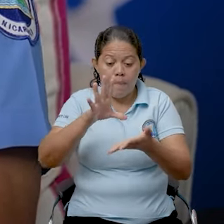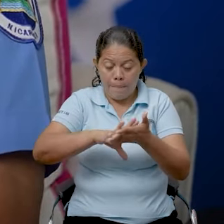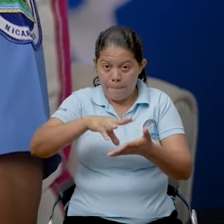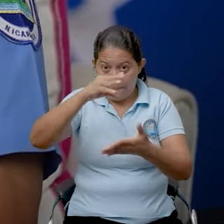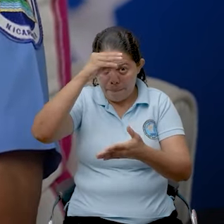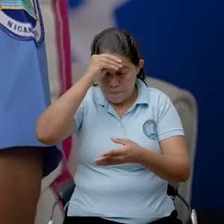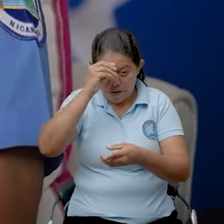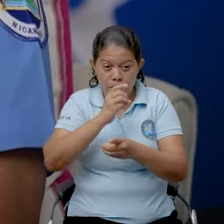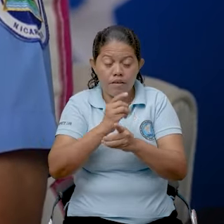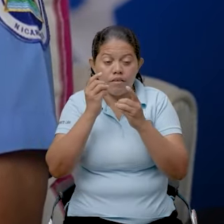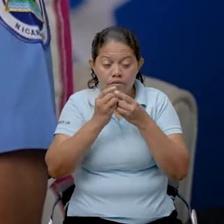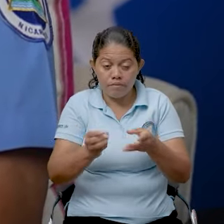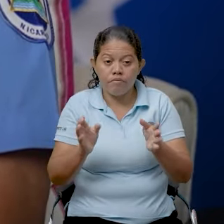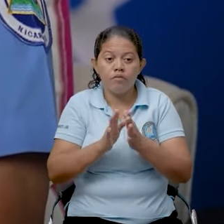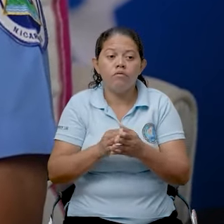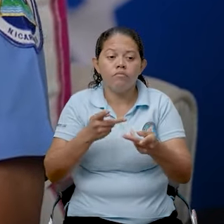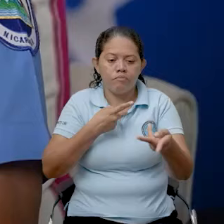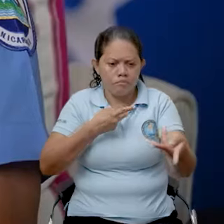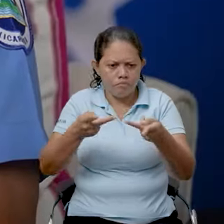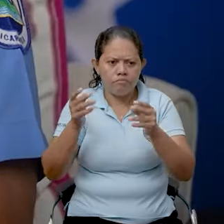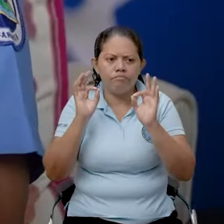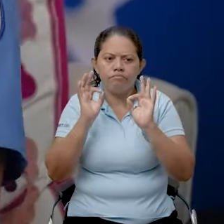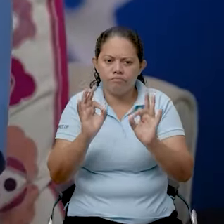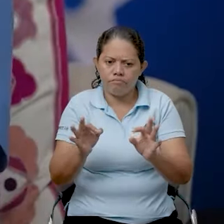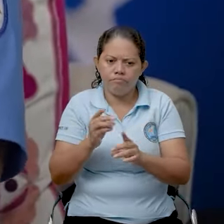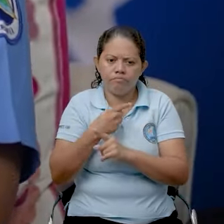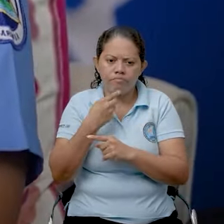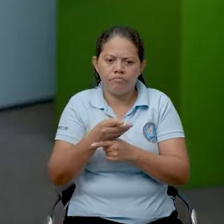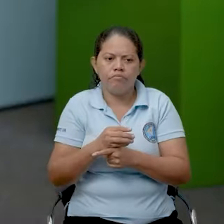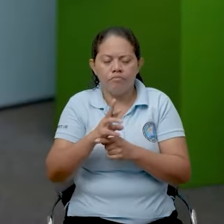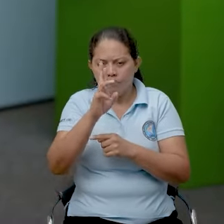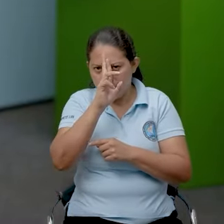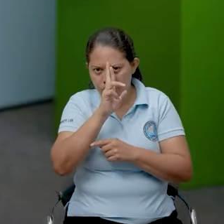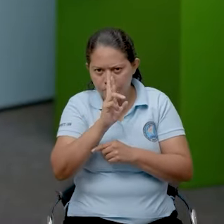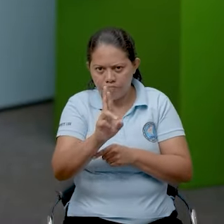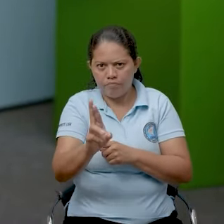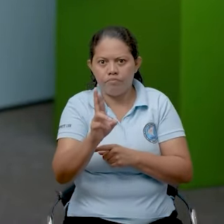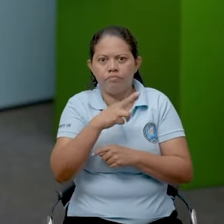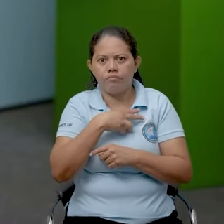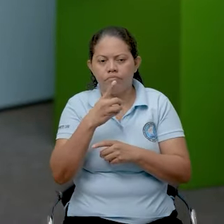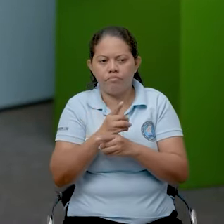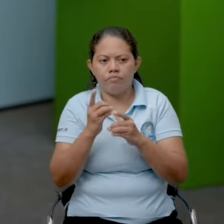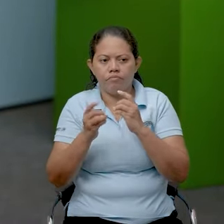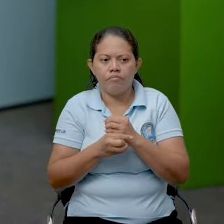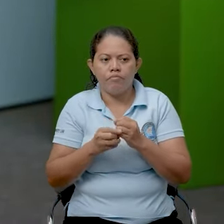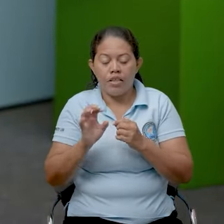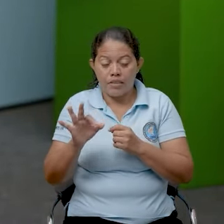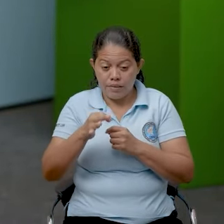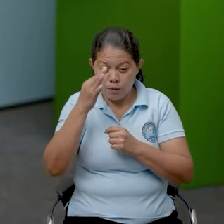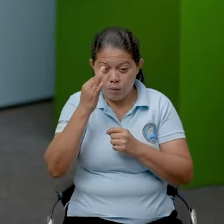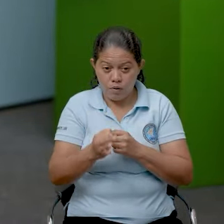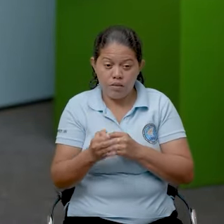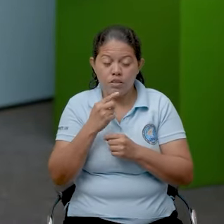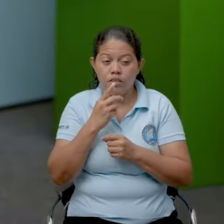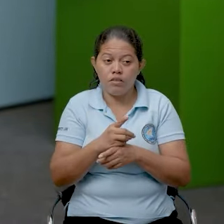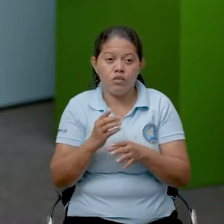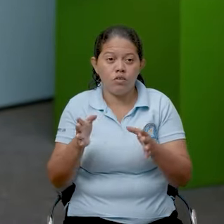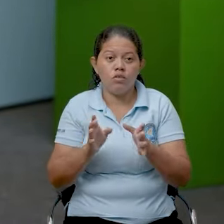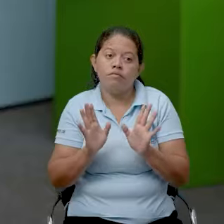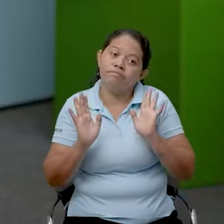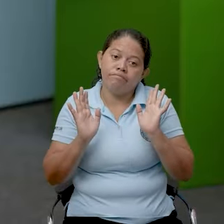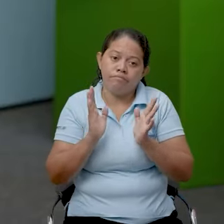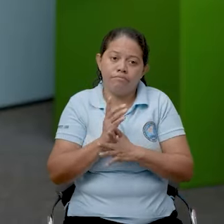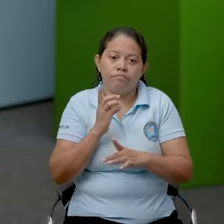a ofertar un producto con responsabilidad, con seguridad y,